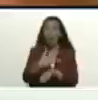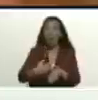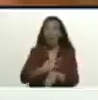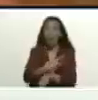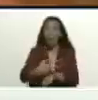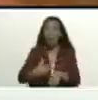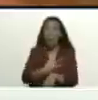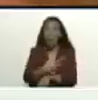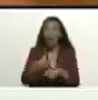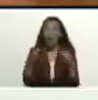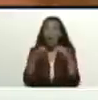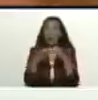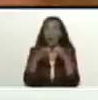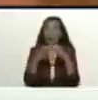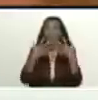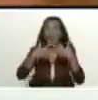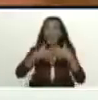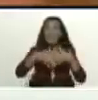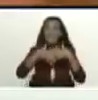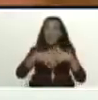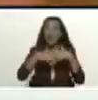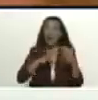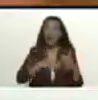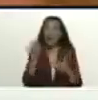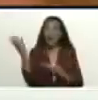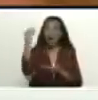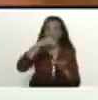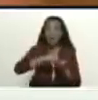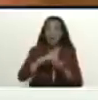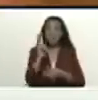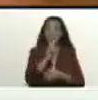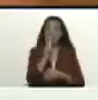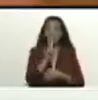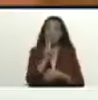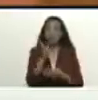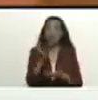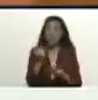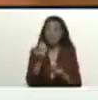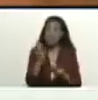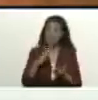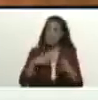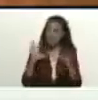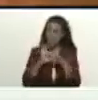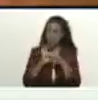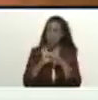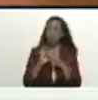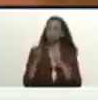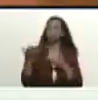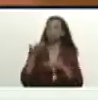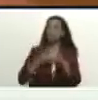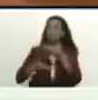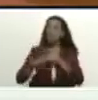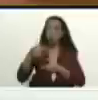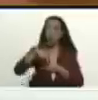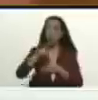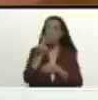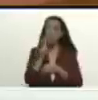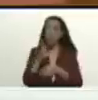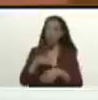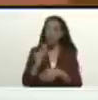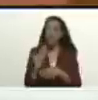con grupos empresariales que quieren venir a invertir aquí a hacer alianzas con el estado venezolano